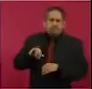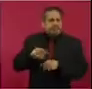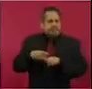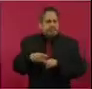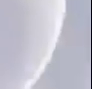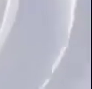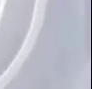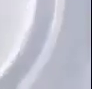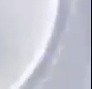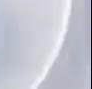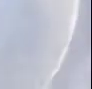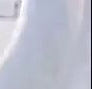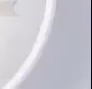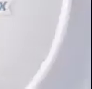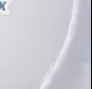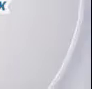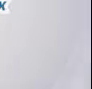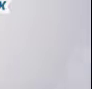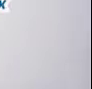López-Gatell.